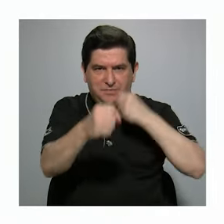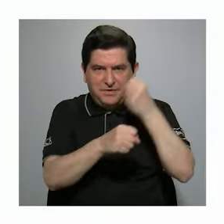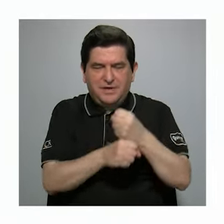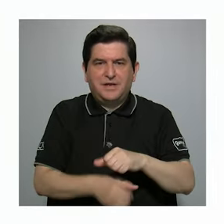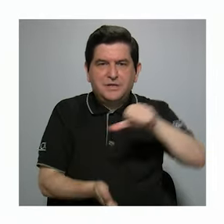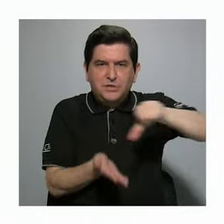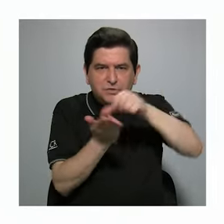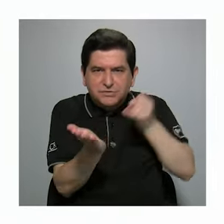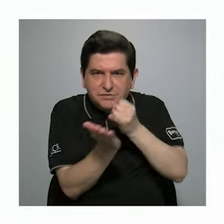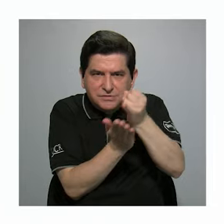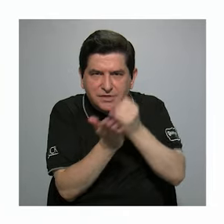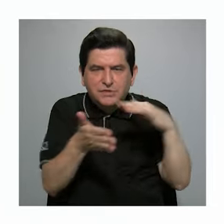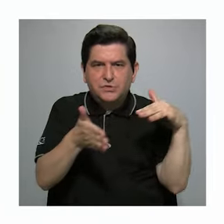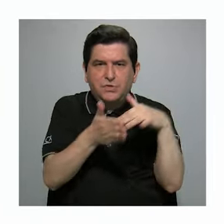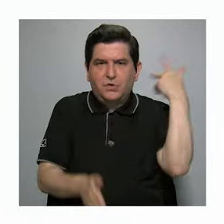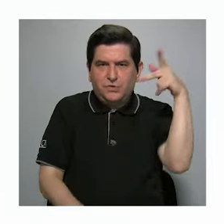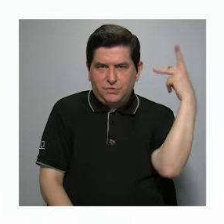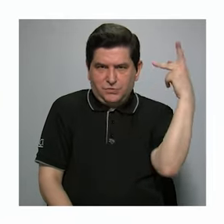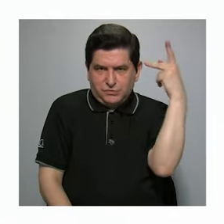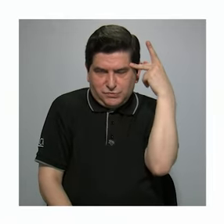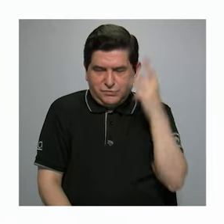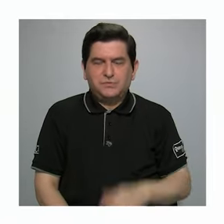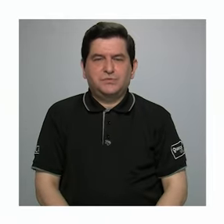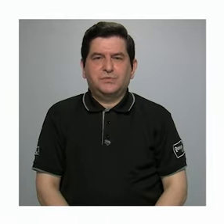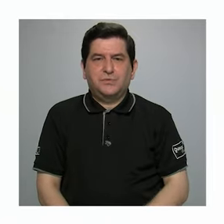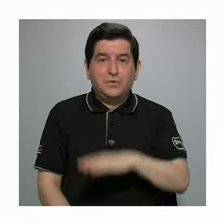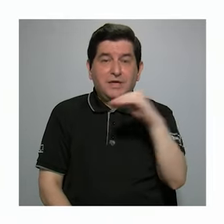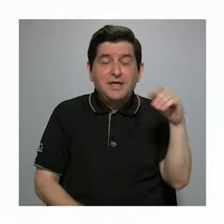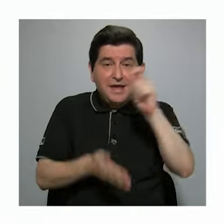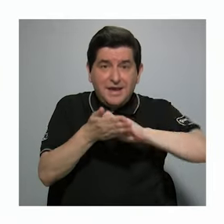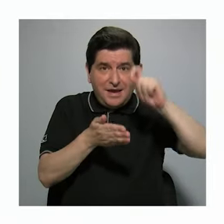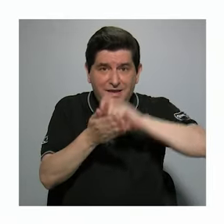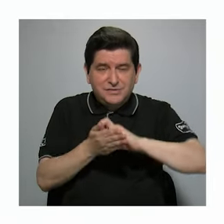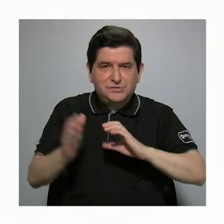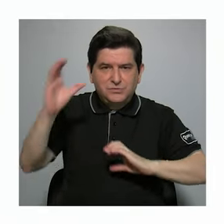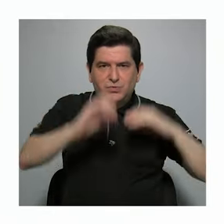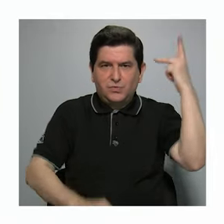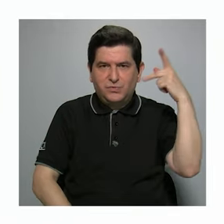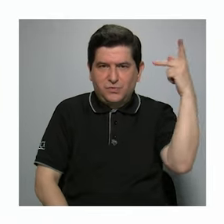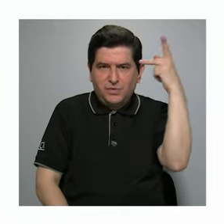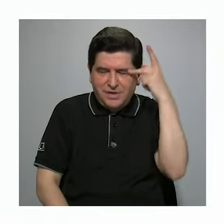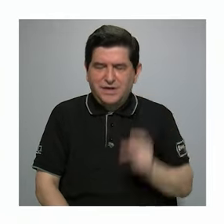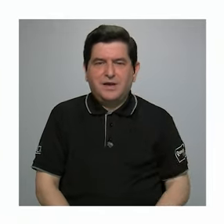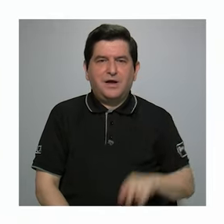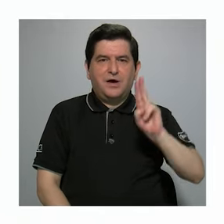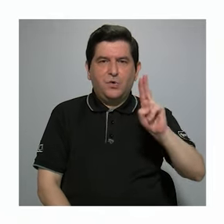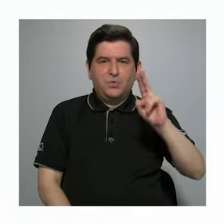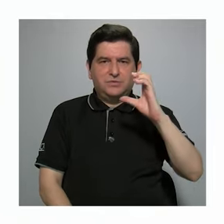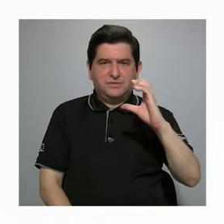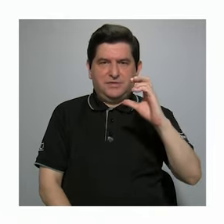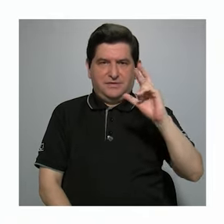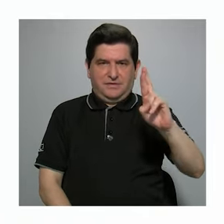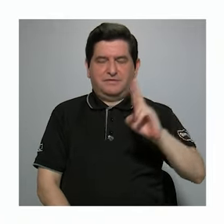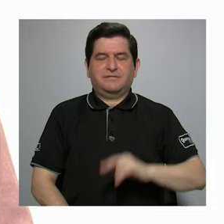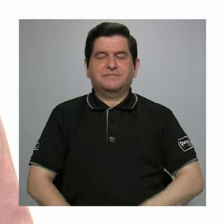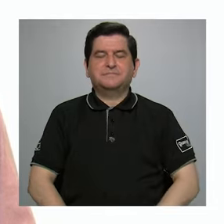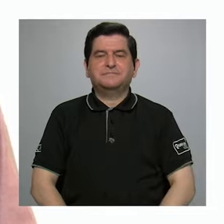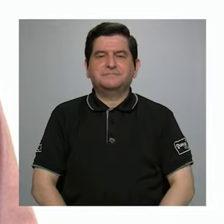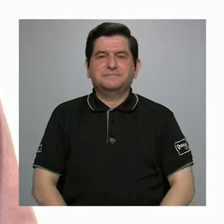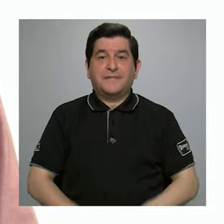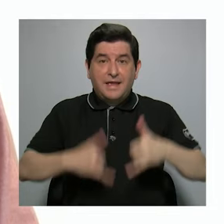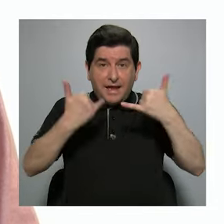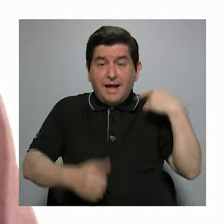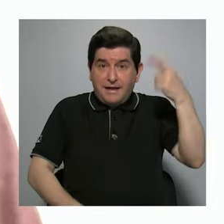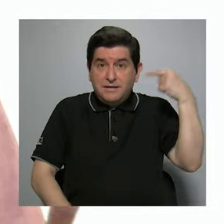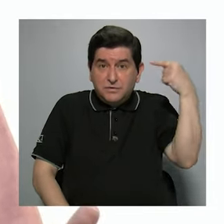del Centro de Investigación y Estudios Políticos, CIEP, y la Escuela de Ciencias Políticas de la Universidad de Costa Rica. El